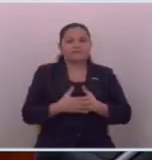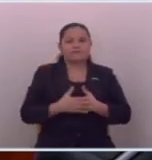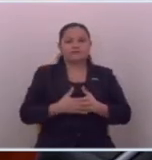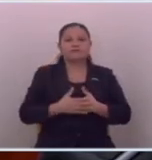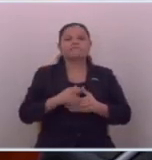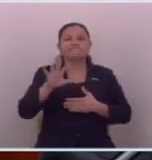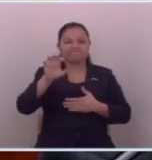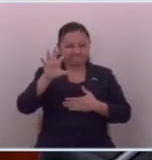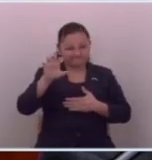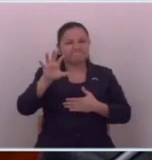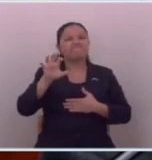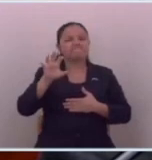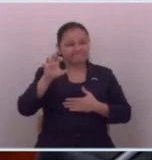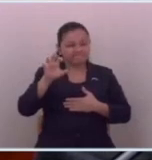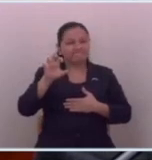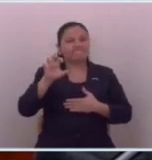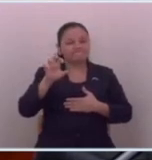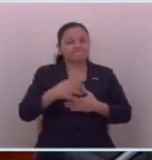rateros